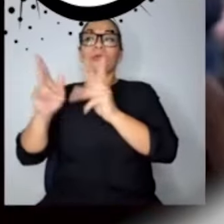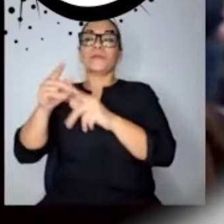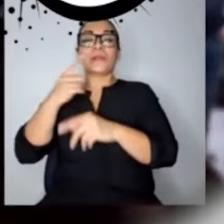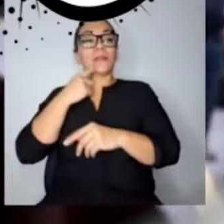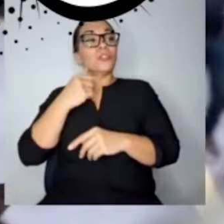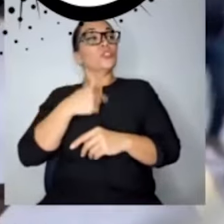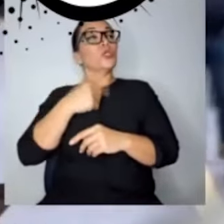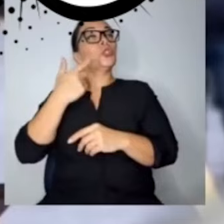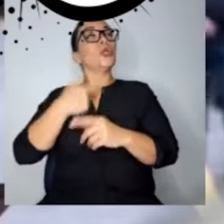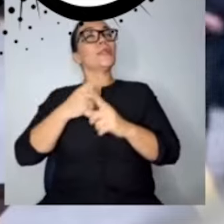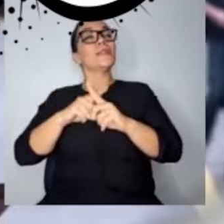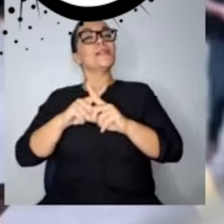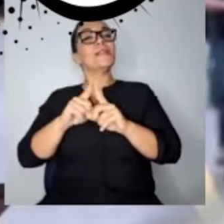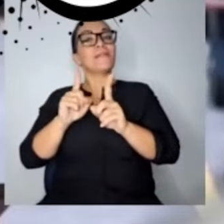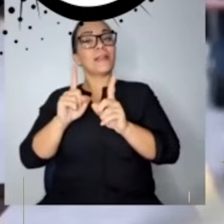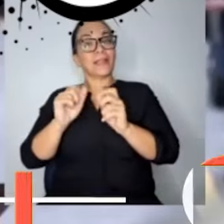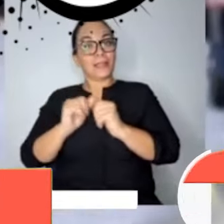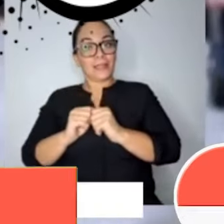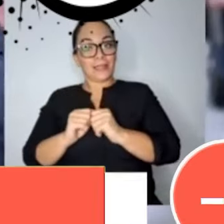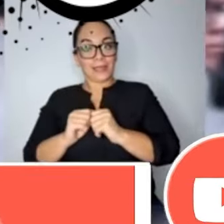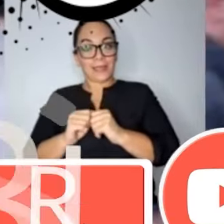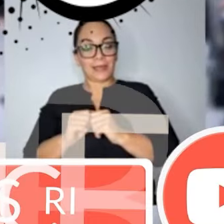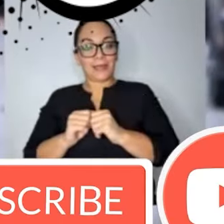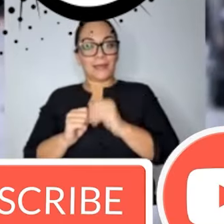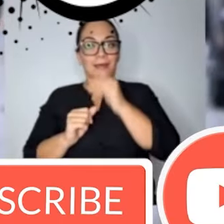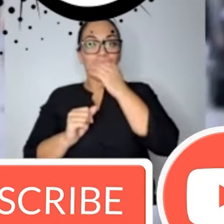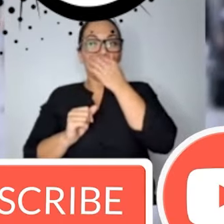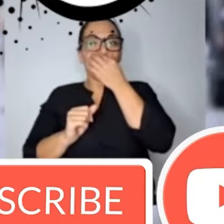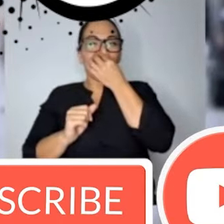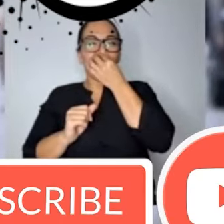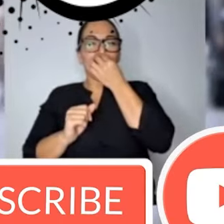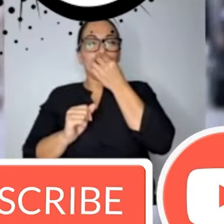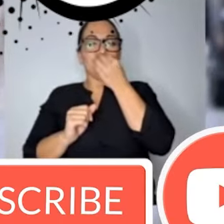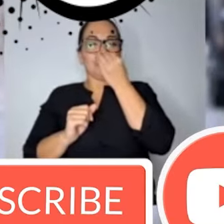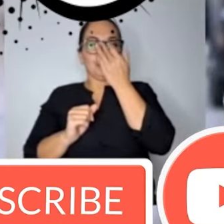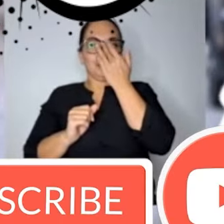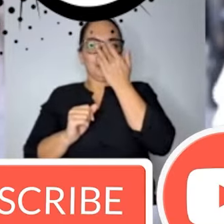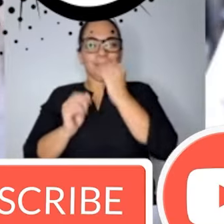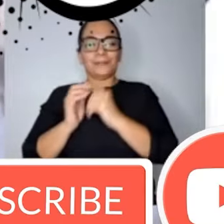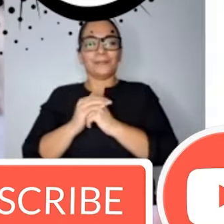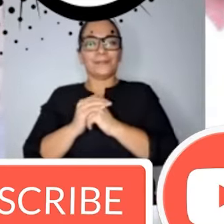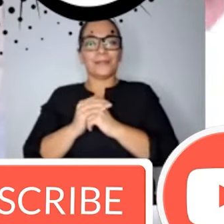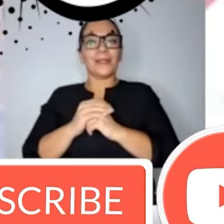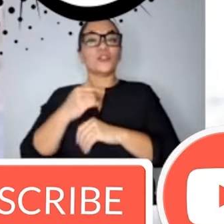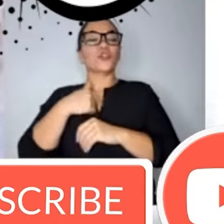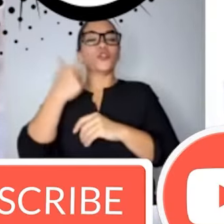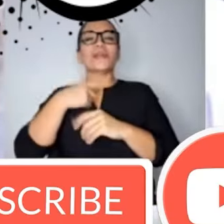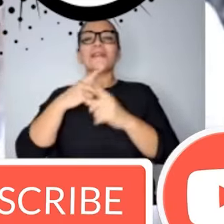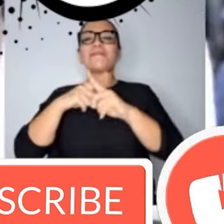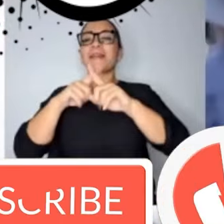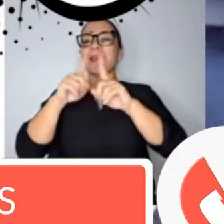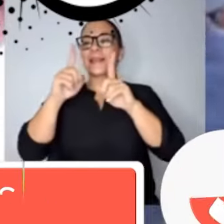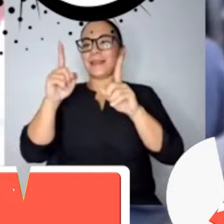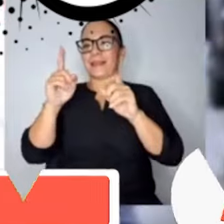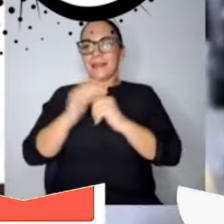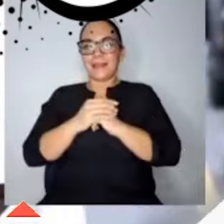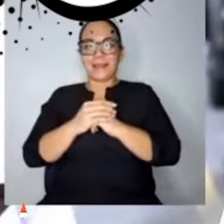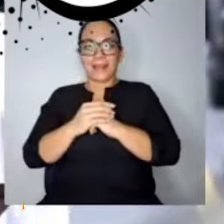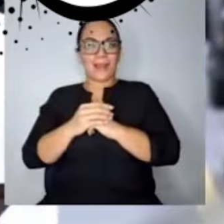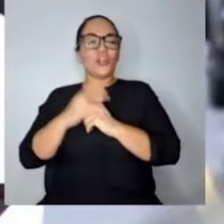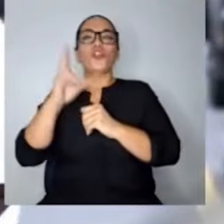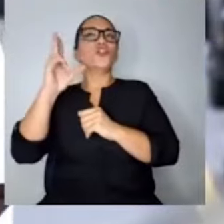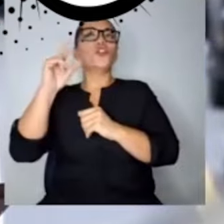no diferente en la maravilla y la grandeza de ser único.